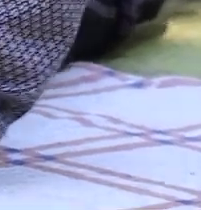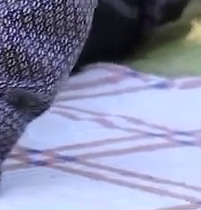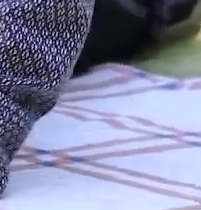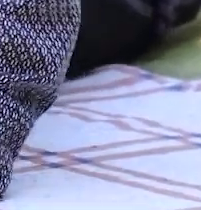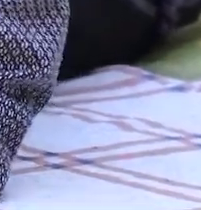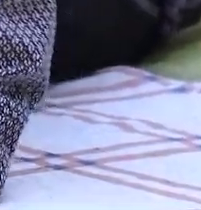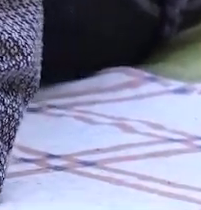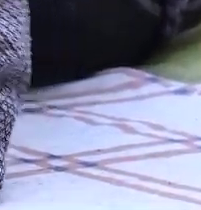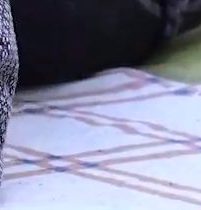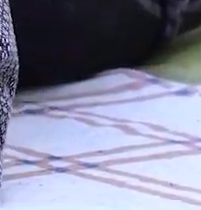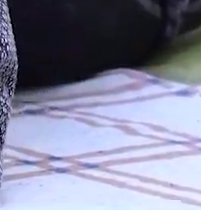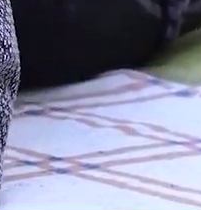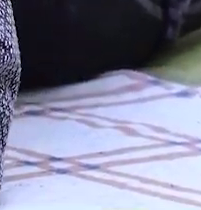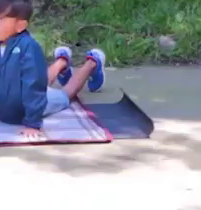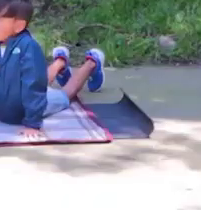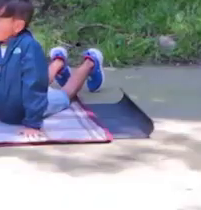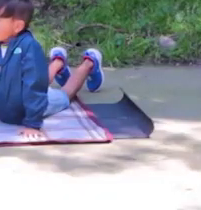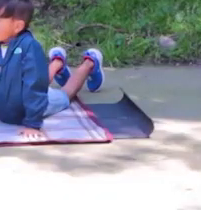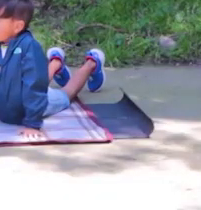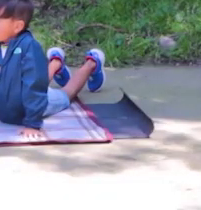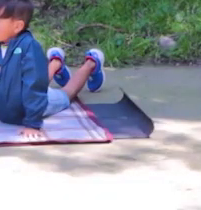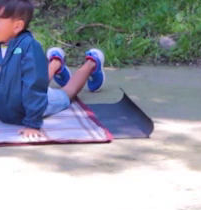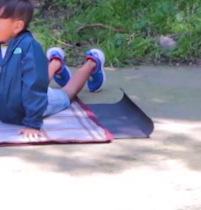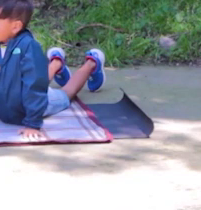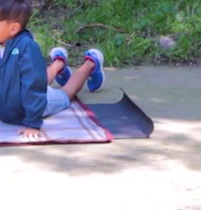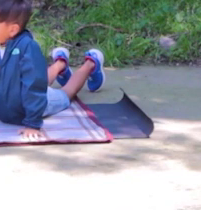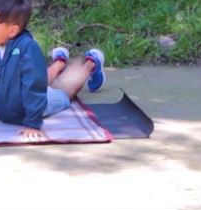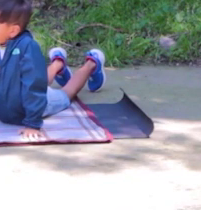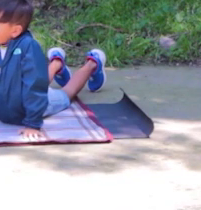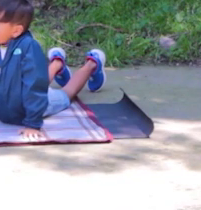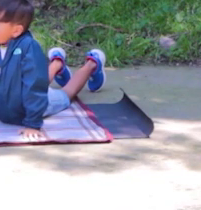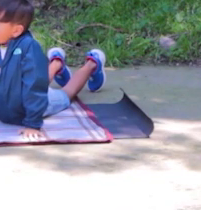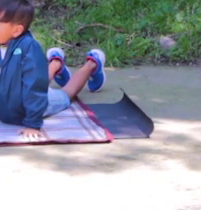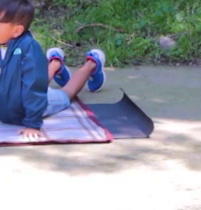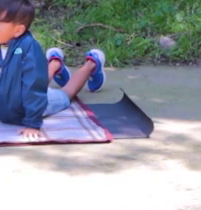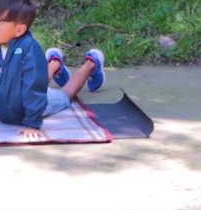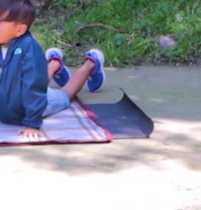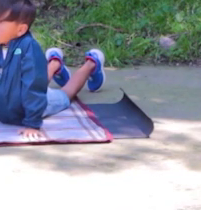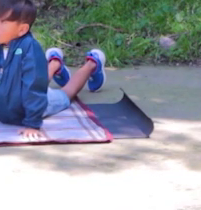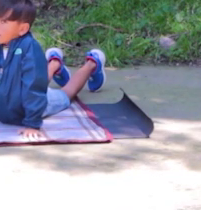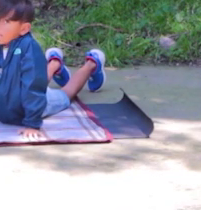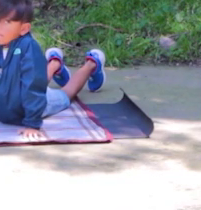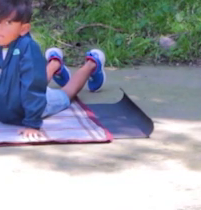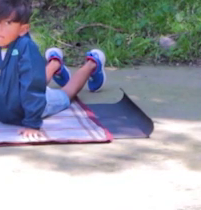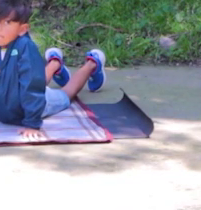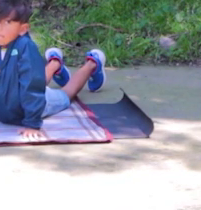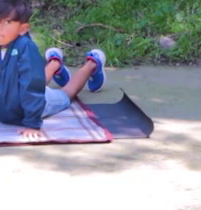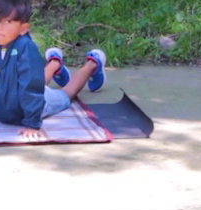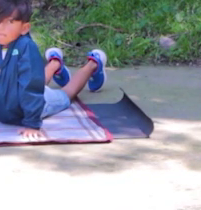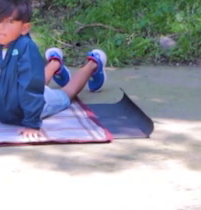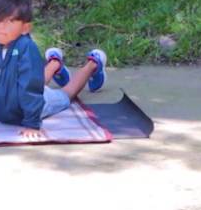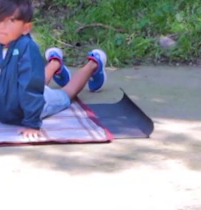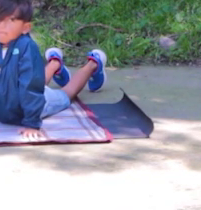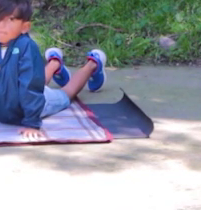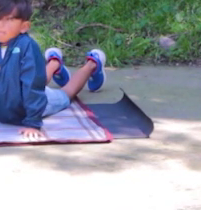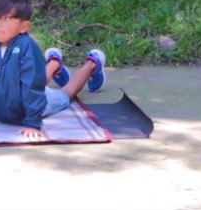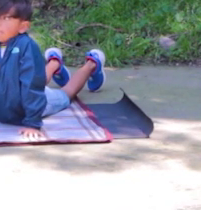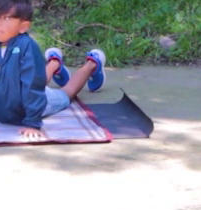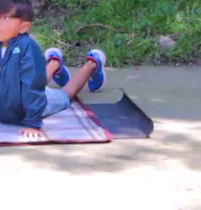la extensión de brazo y lo sostenemos 10 segundos respiramos